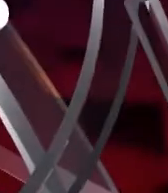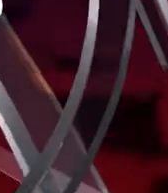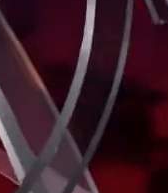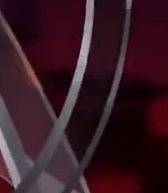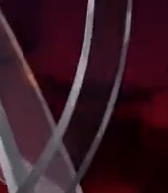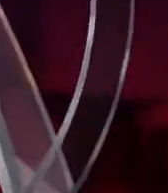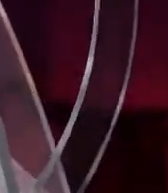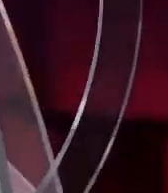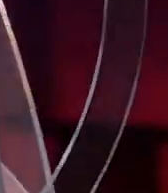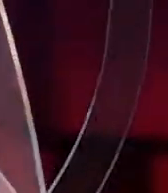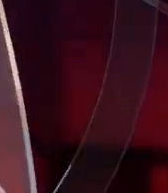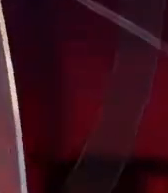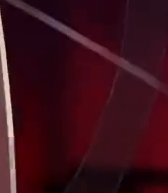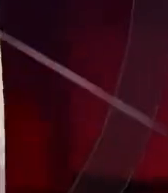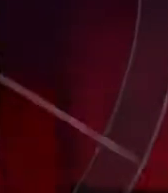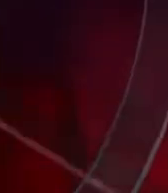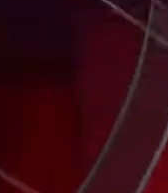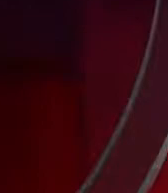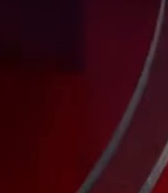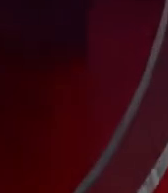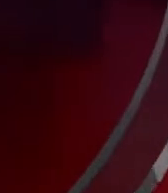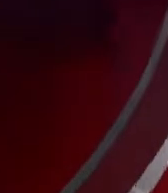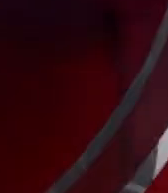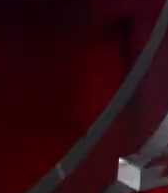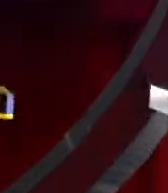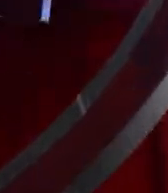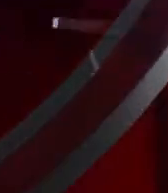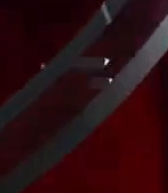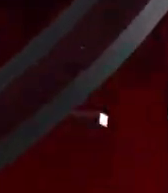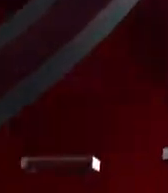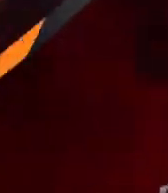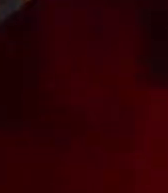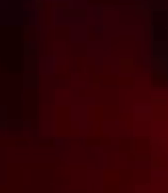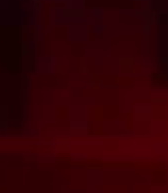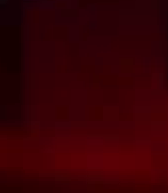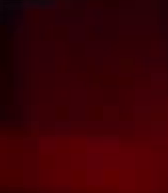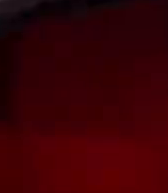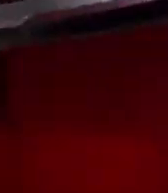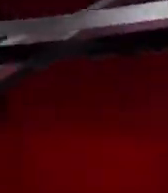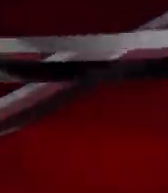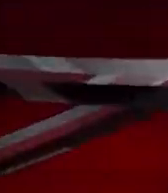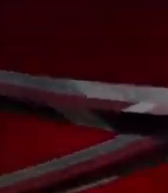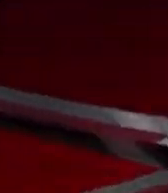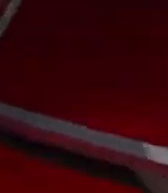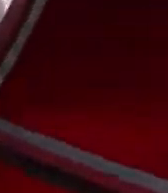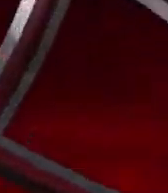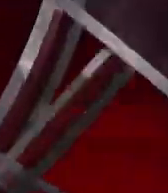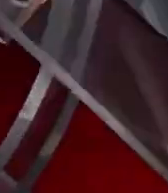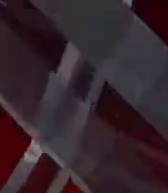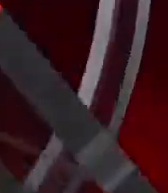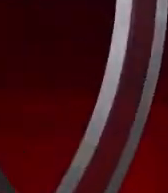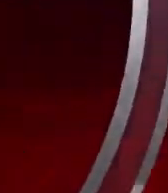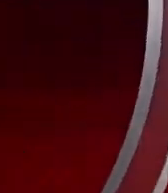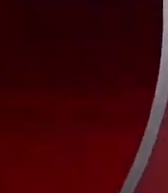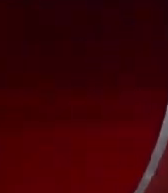Televisión Legislativa presenta TVL Noticias, emisión central con Mariela Logroño.